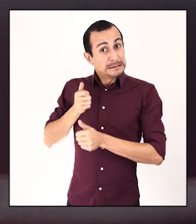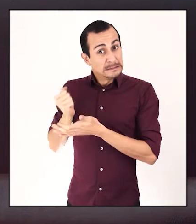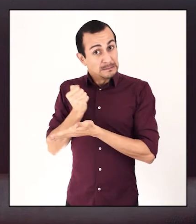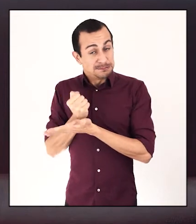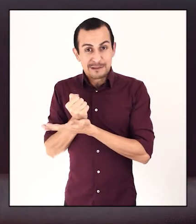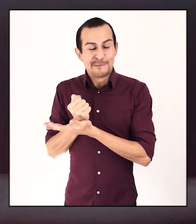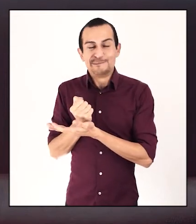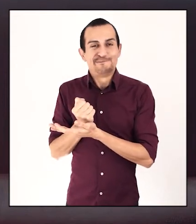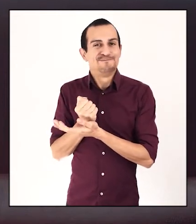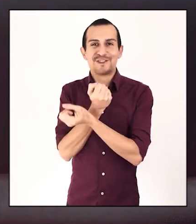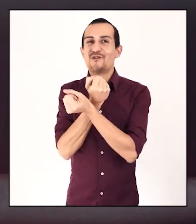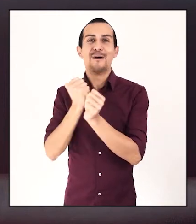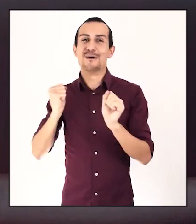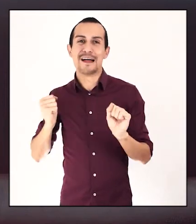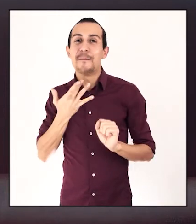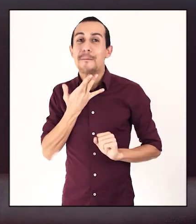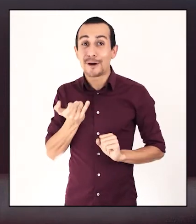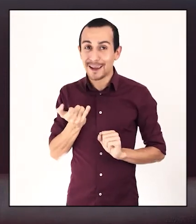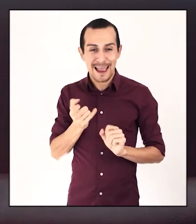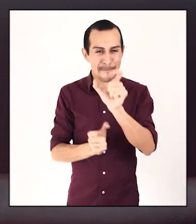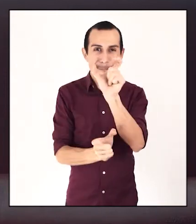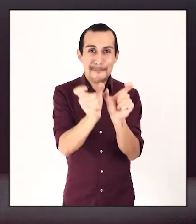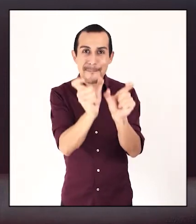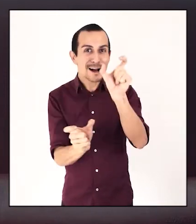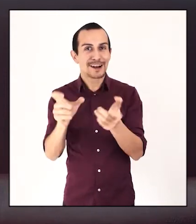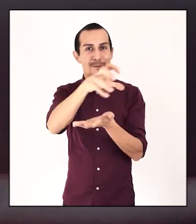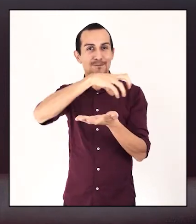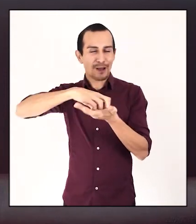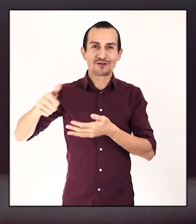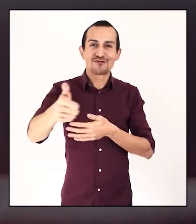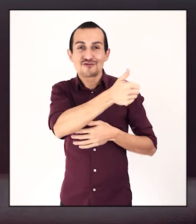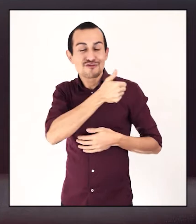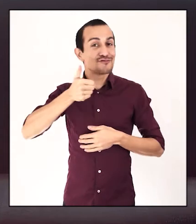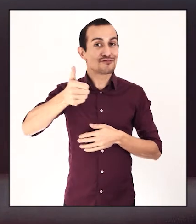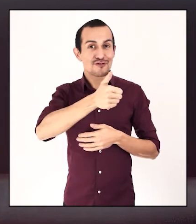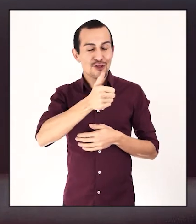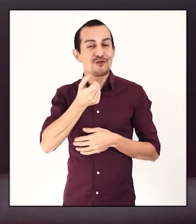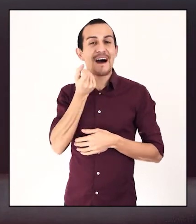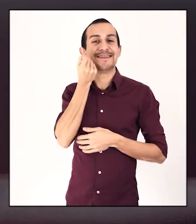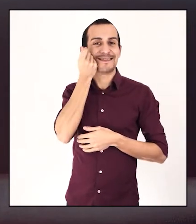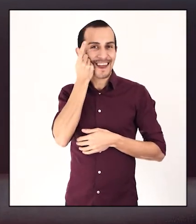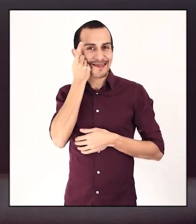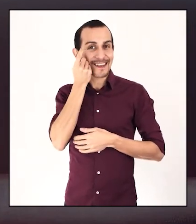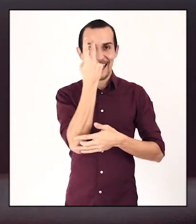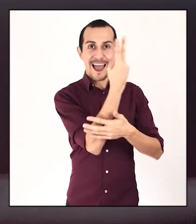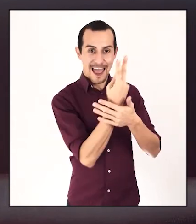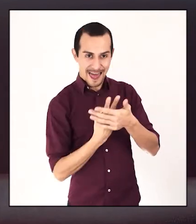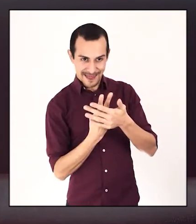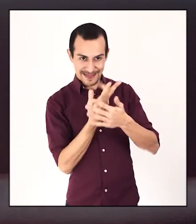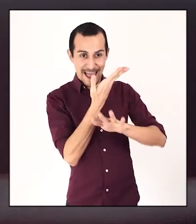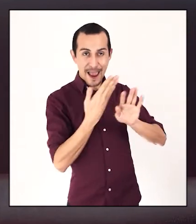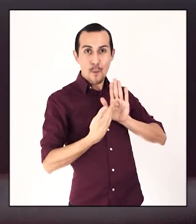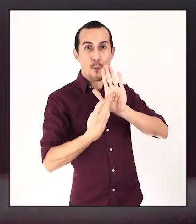perseguirlo, no les va a resultar. Básicamente porque el pueblo y en general la gente va a entender de que desde el